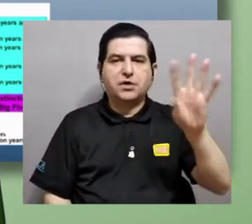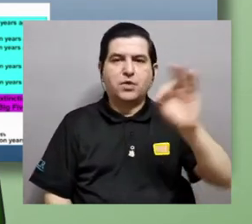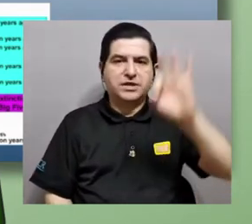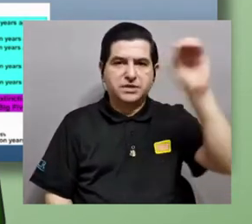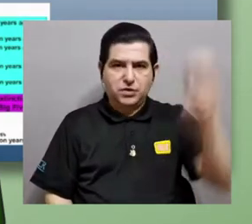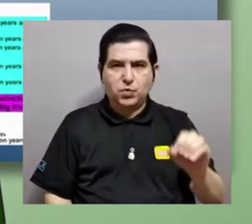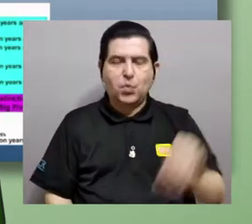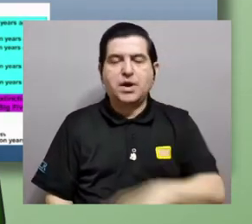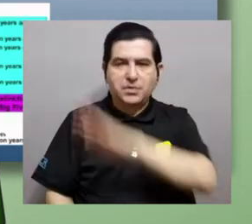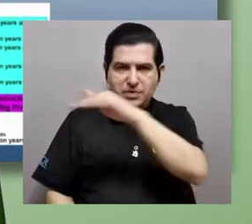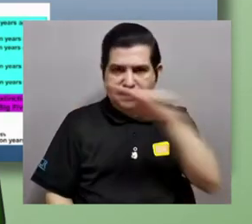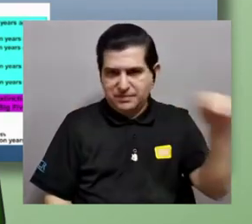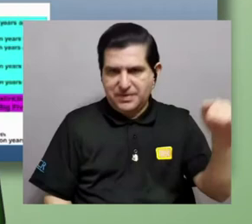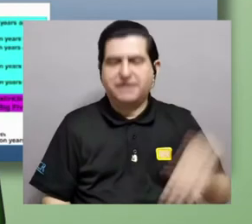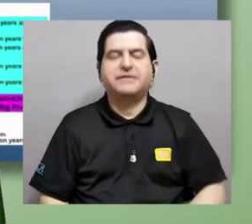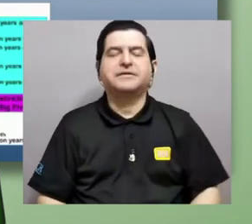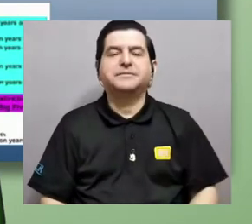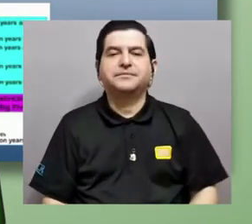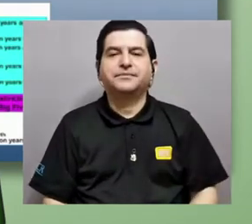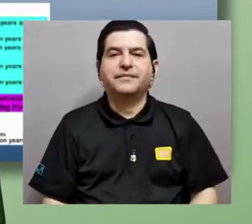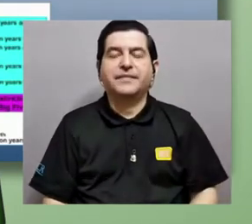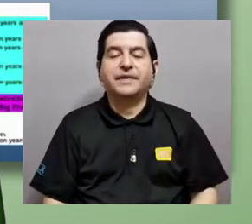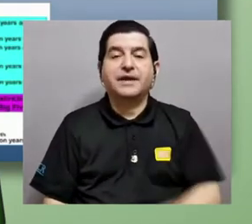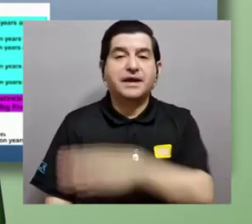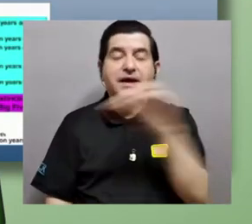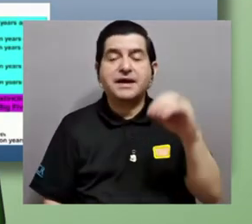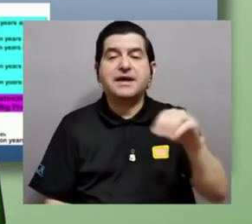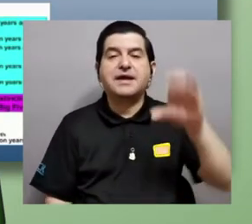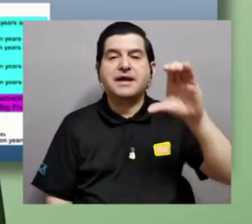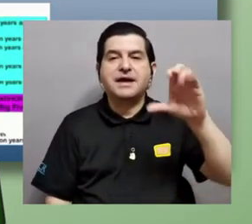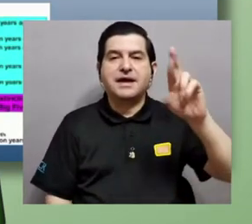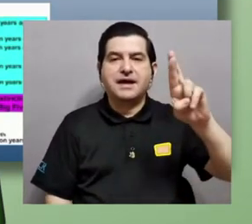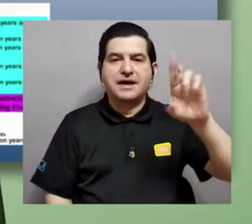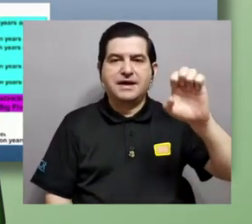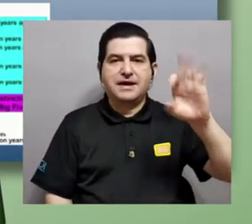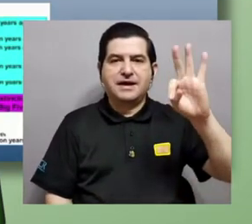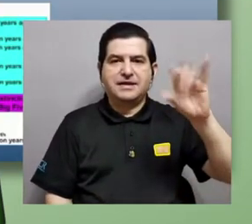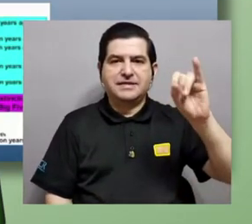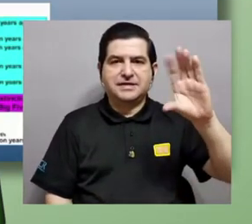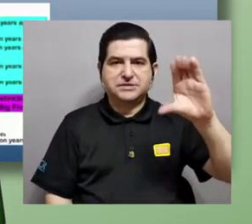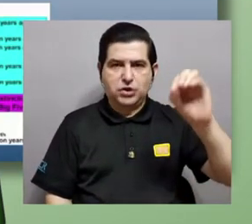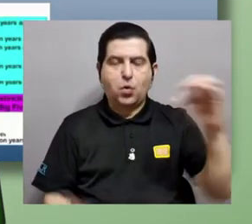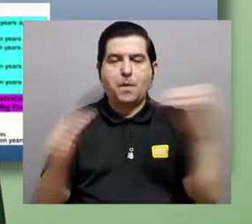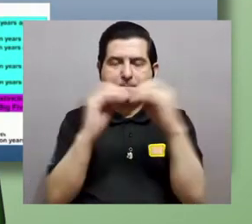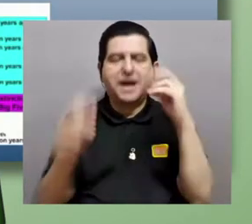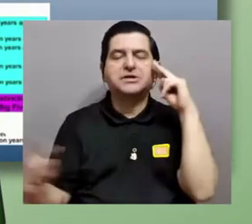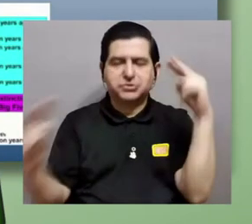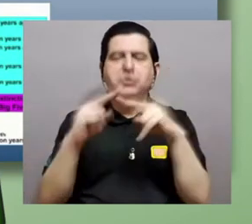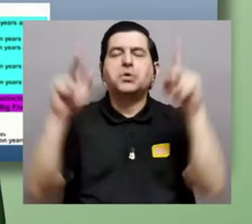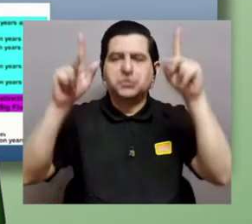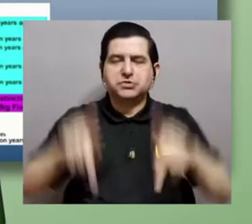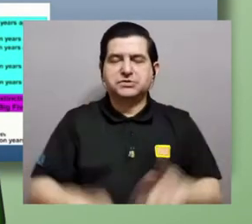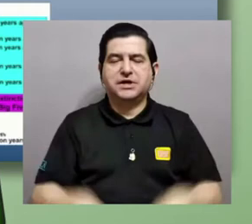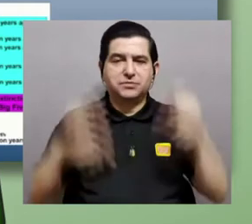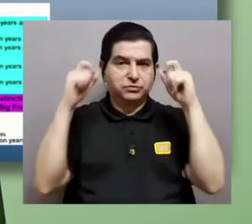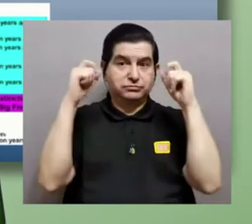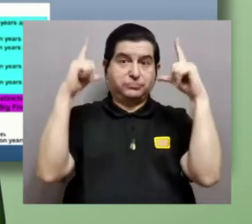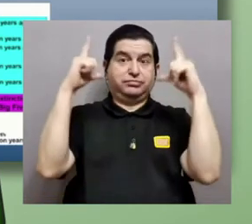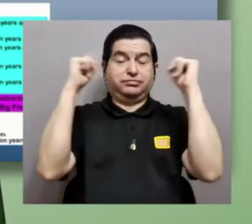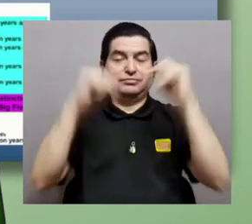49% de los marinos. Y es la del Cretácico que tal vez ha sido la más conocida, más espectacular.